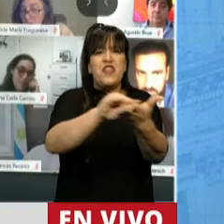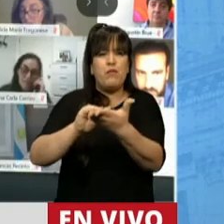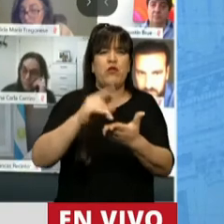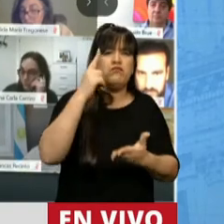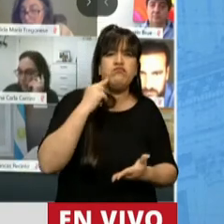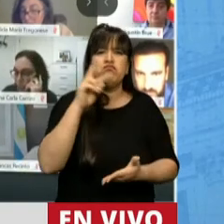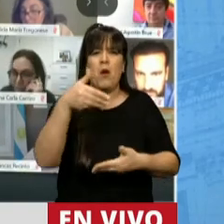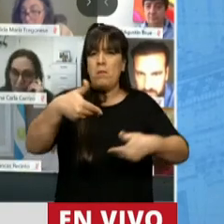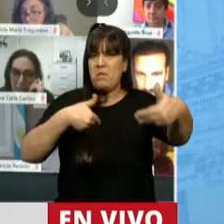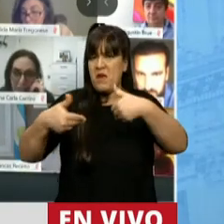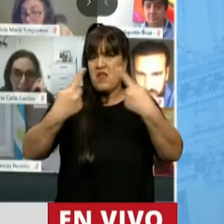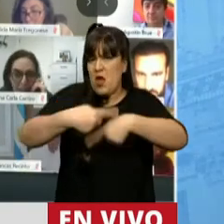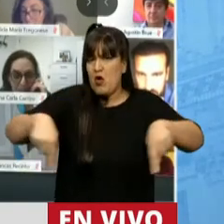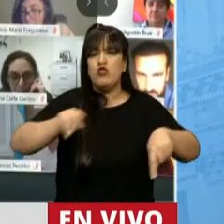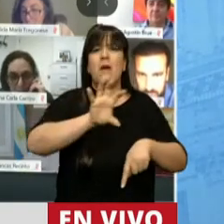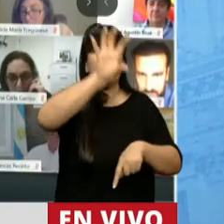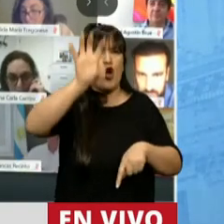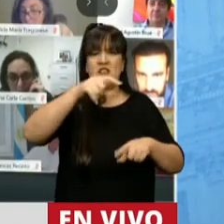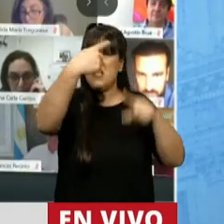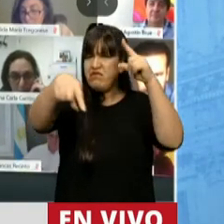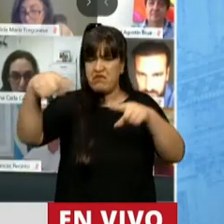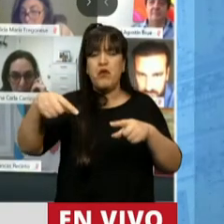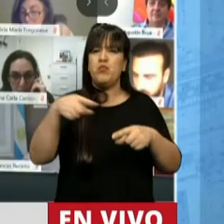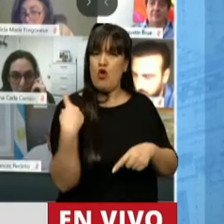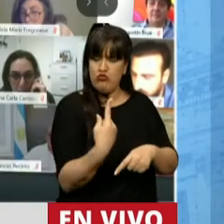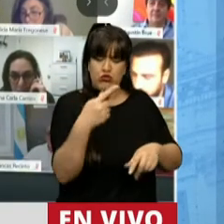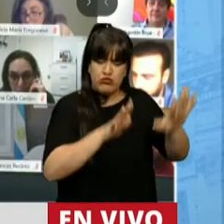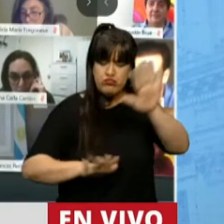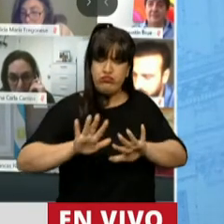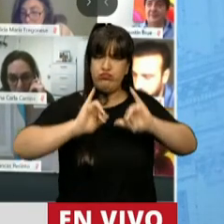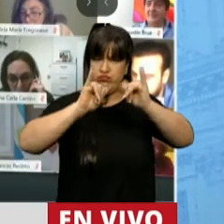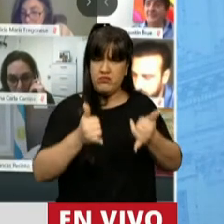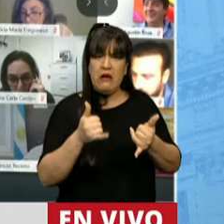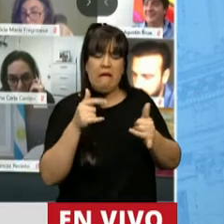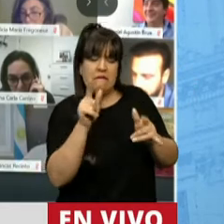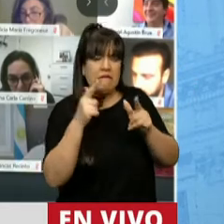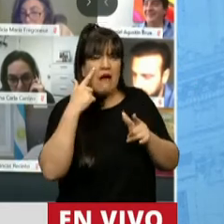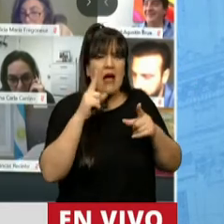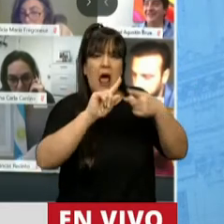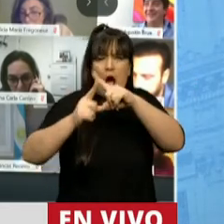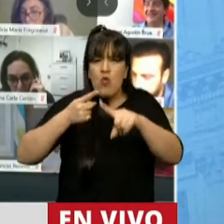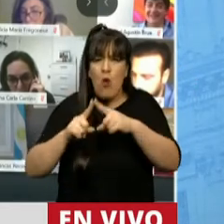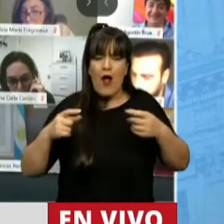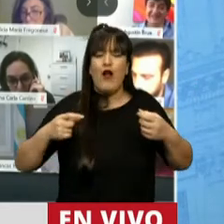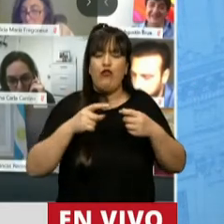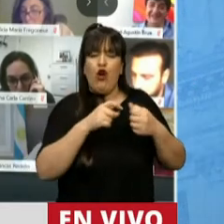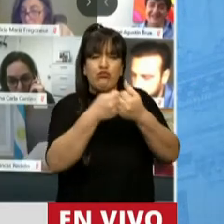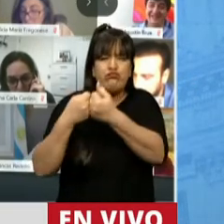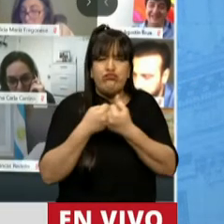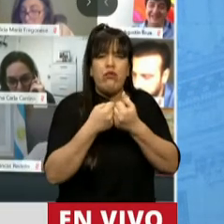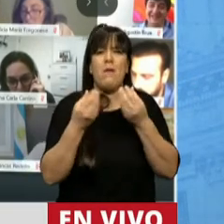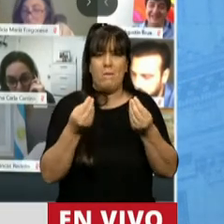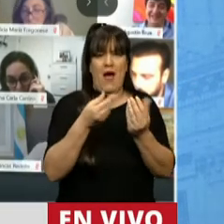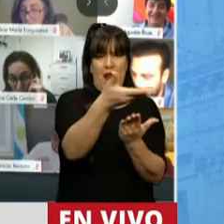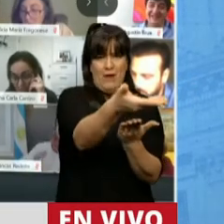diputadas de distintas provincias, etcétera, que hemos tratado de ir consensuando para llegar al